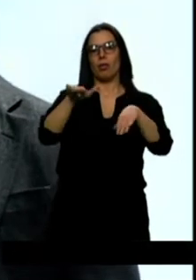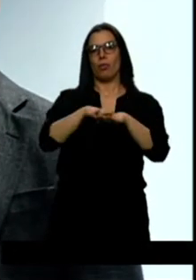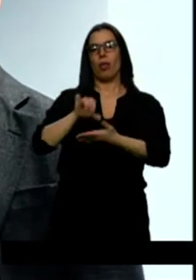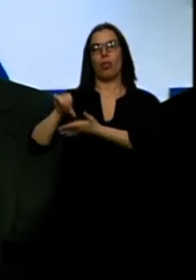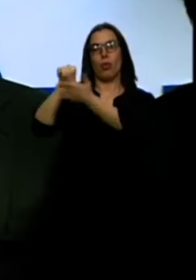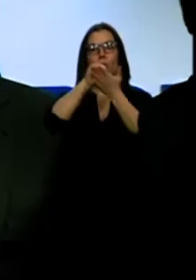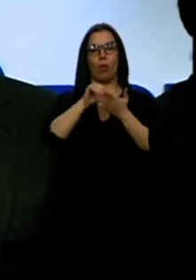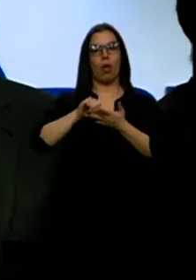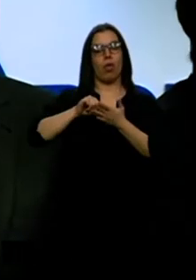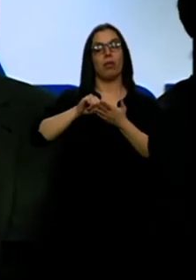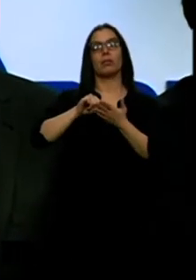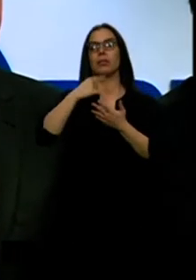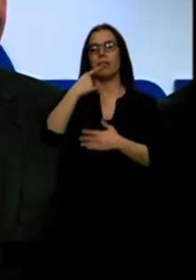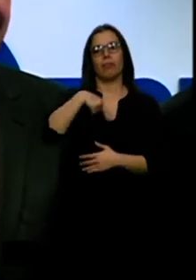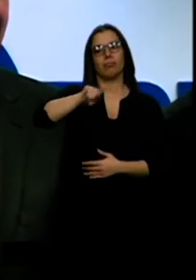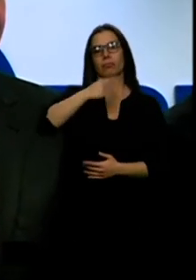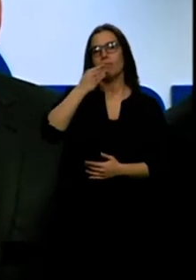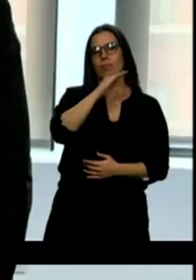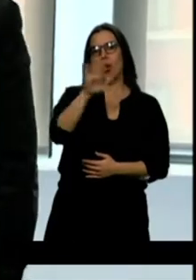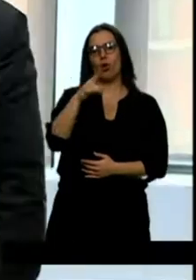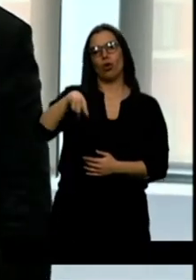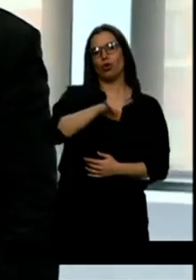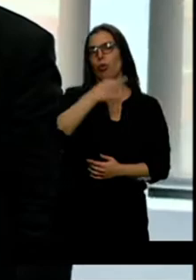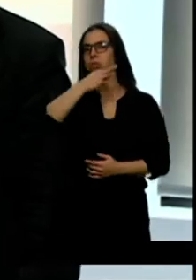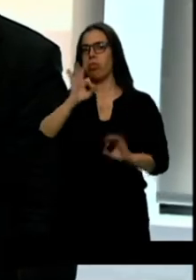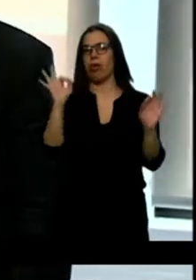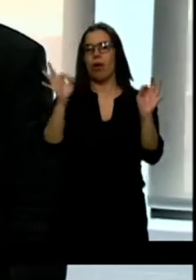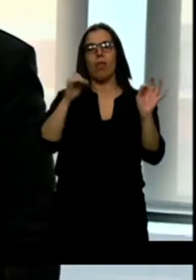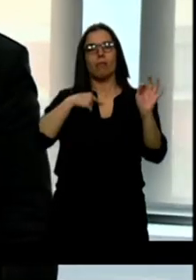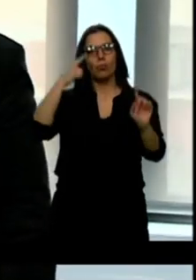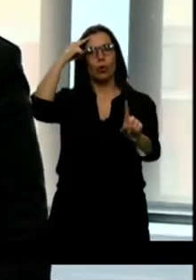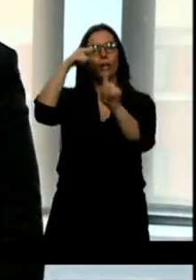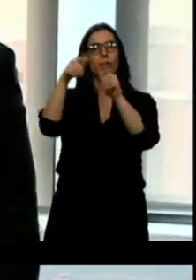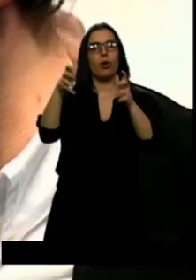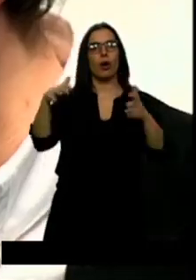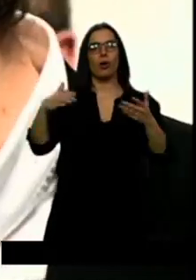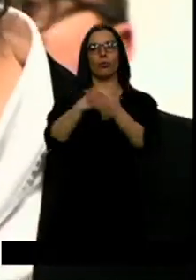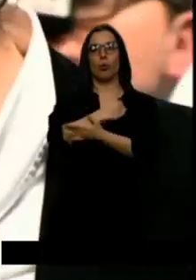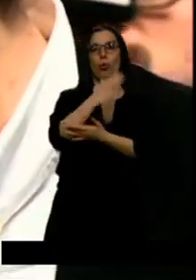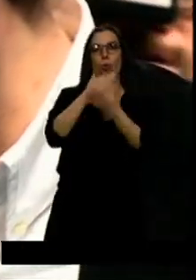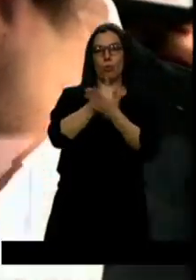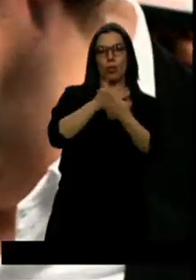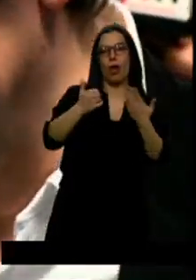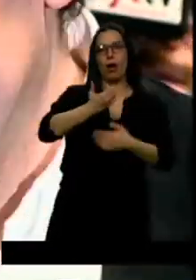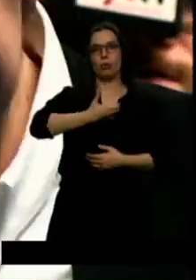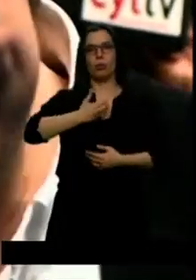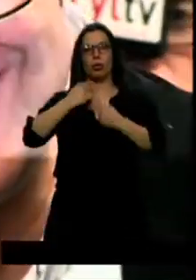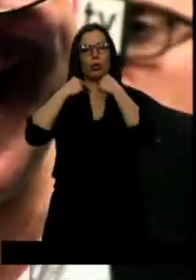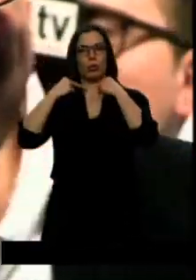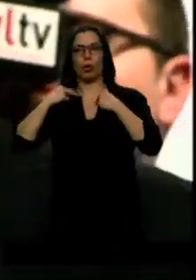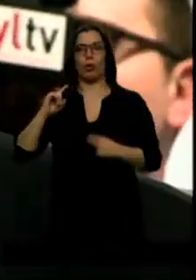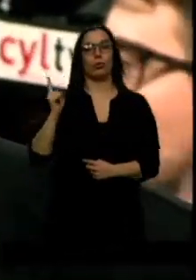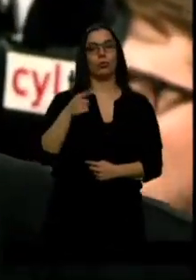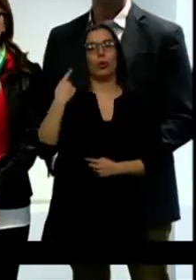renuncia a nada. Que el PP sale a ganar y espera gobernar en la comunidad, los ayuntamientos y las diputaciones. A ellos les ha pedido cercanía